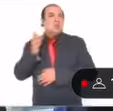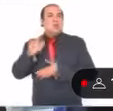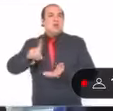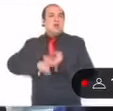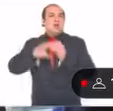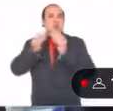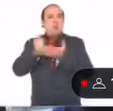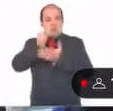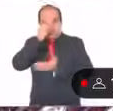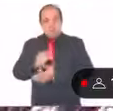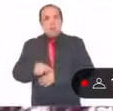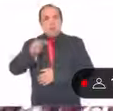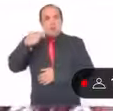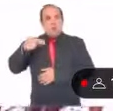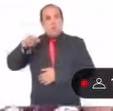a Vilaventura.